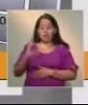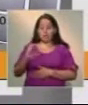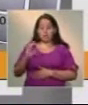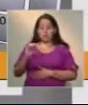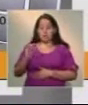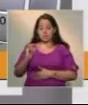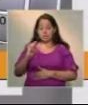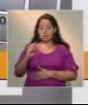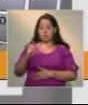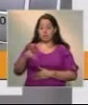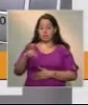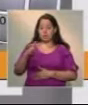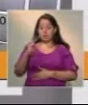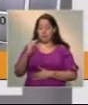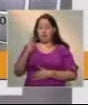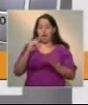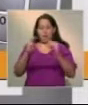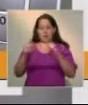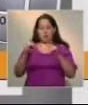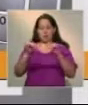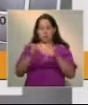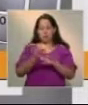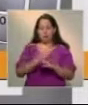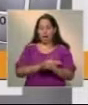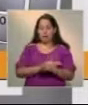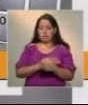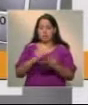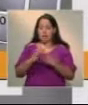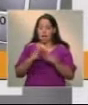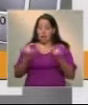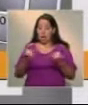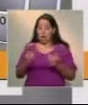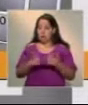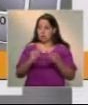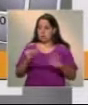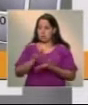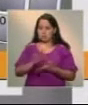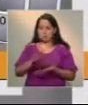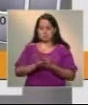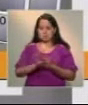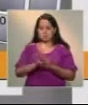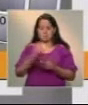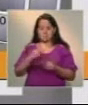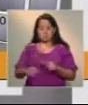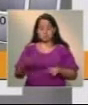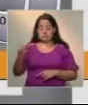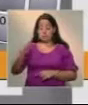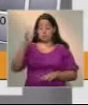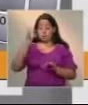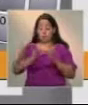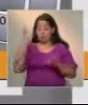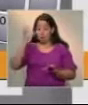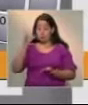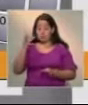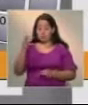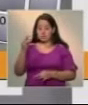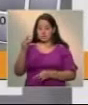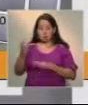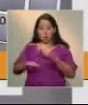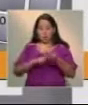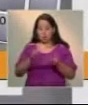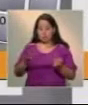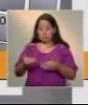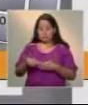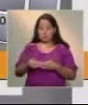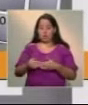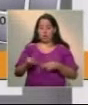se actuó de la forma que hemos conversado y bueno, está todo en calma, pero realmente, afortunadamente, no hay hechos